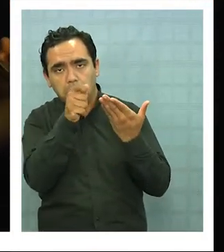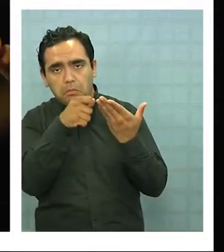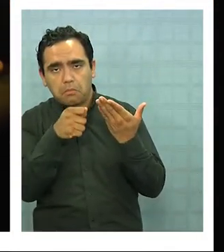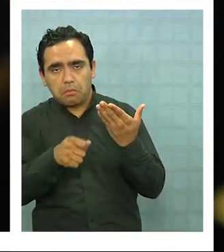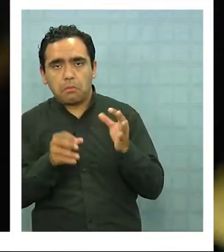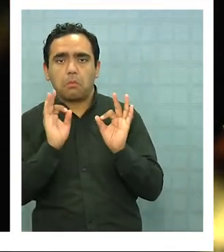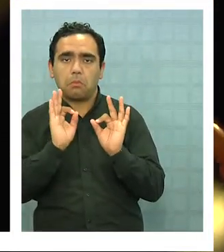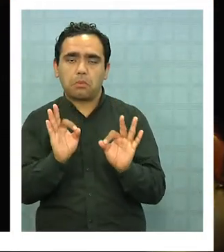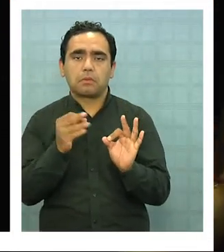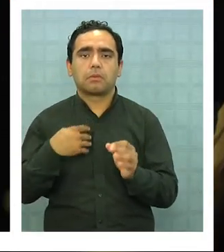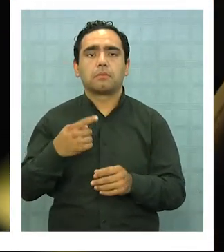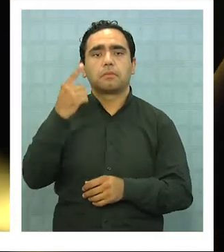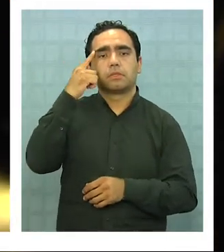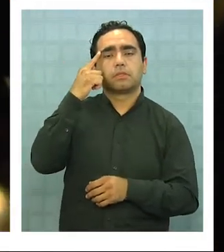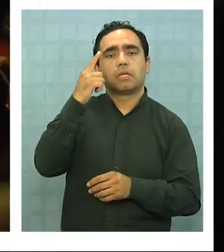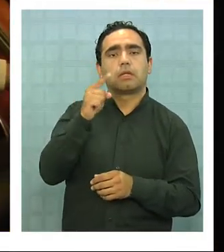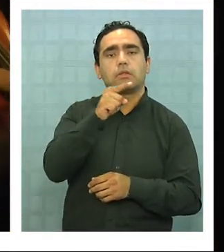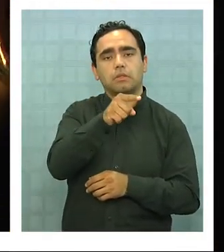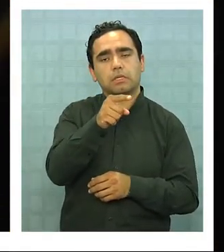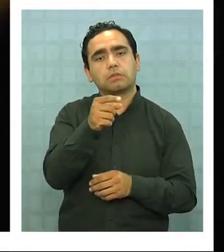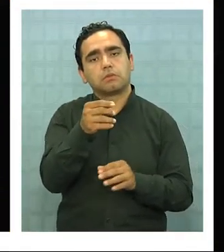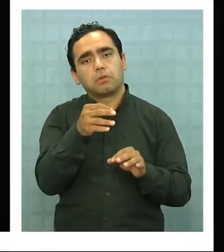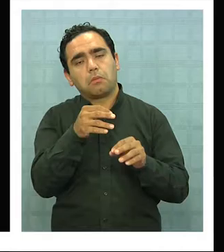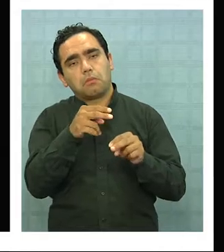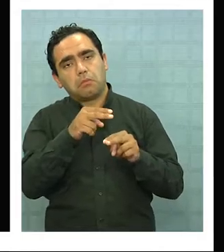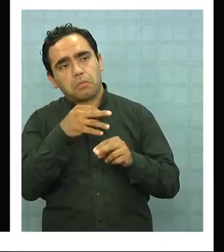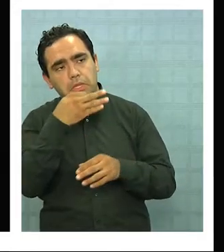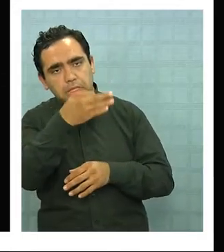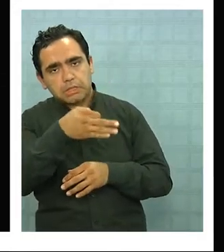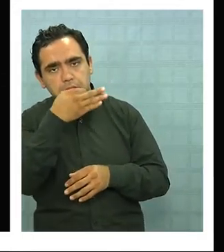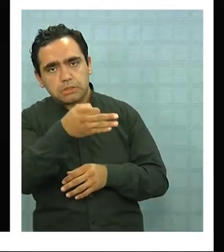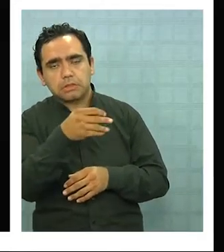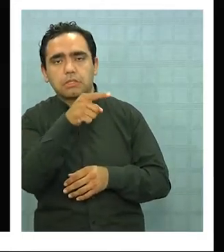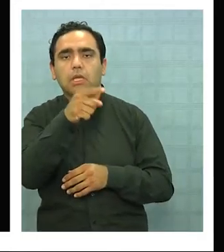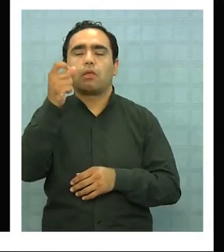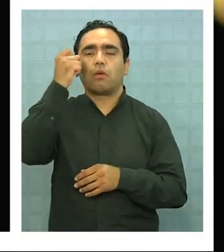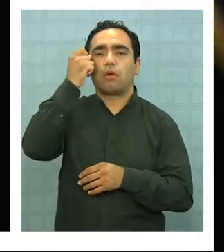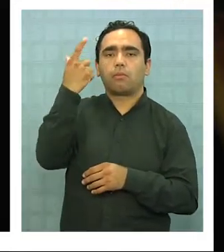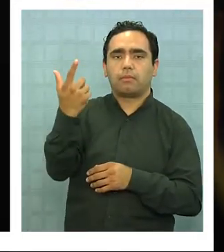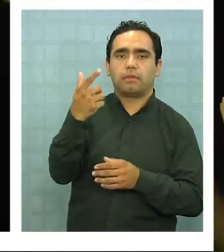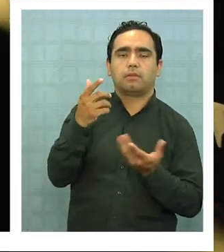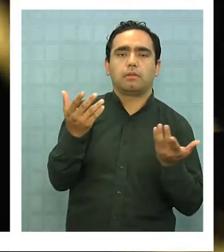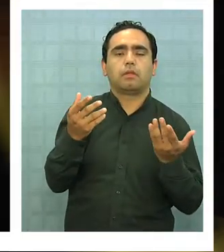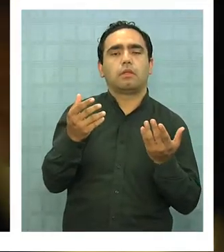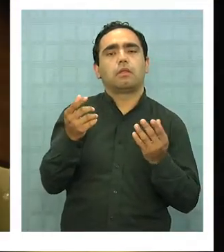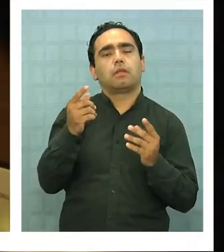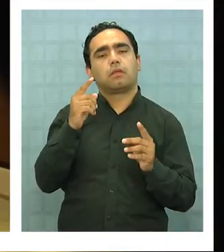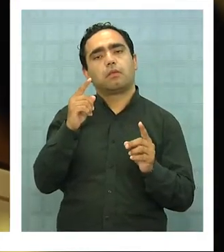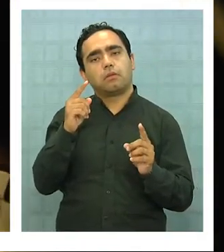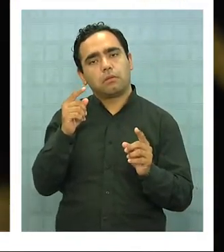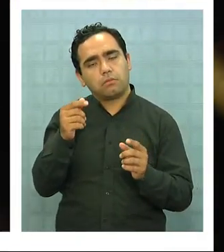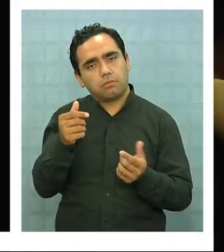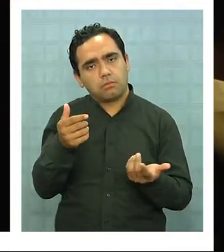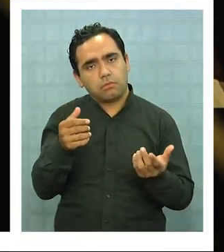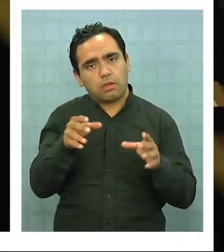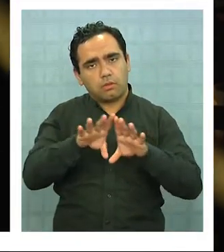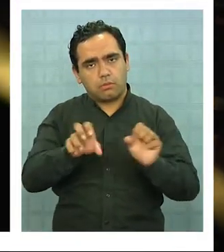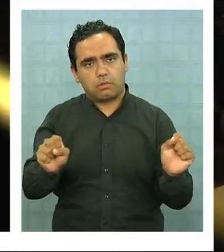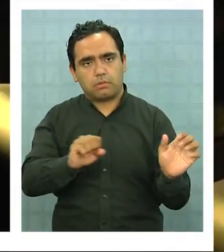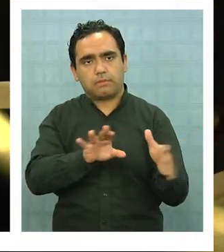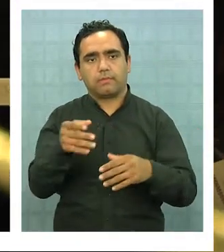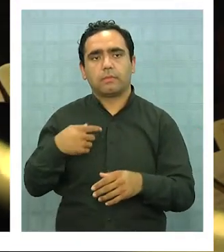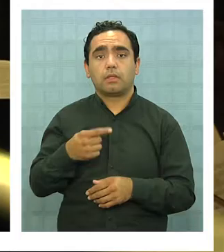consejeros regionales, asegurando que estas serán tomadas en cuenta con el fin de llegar a buen puerto. Bueno, estos son